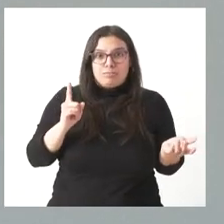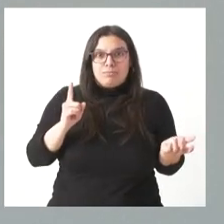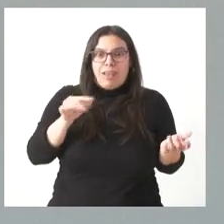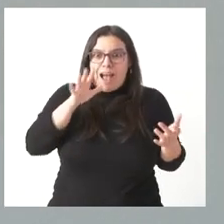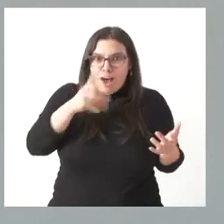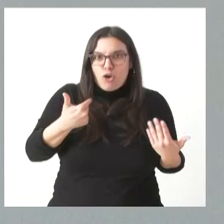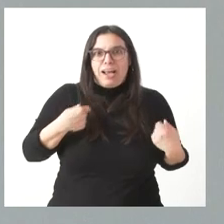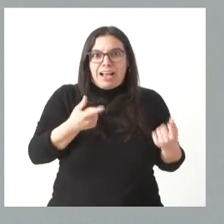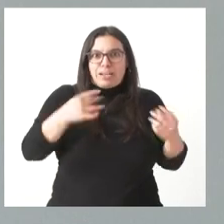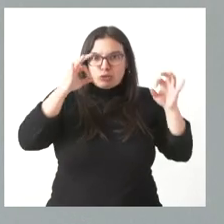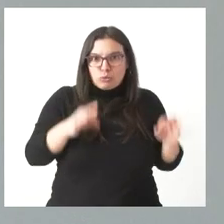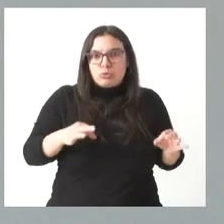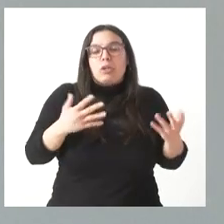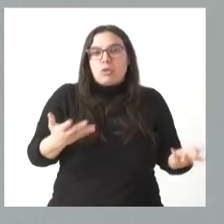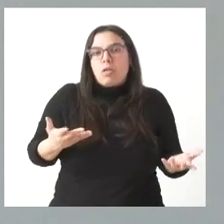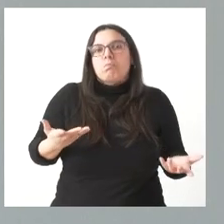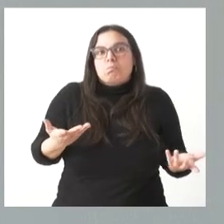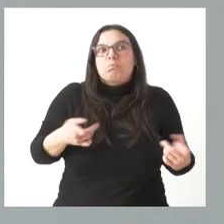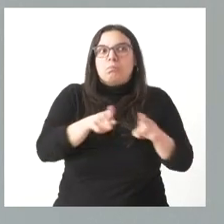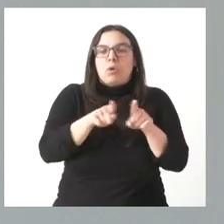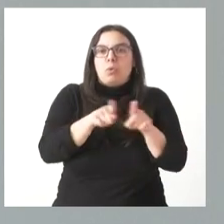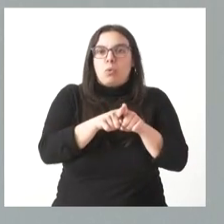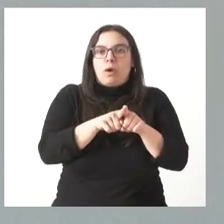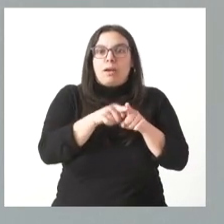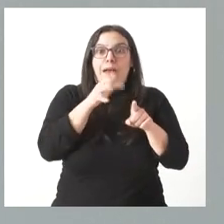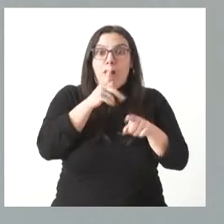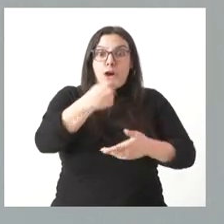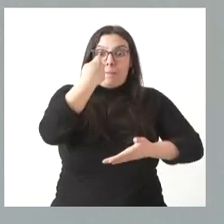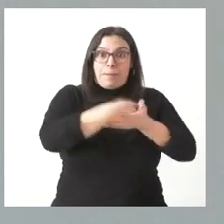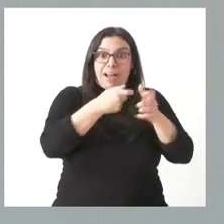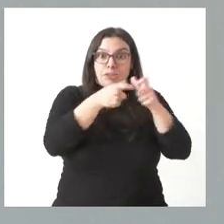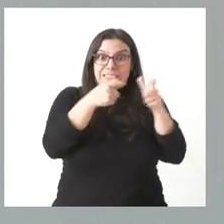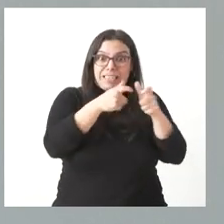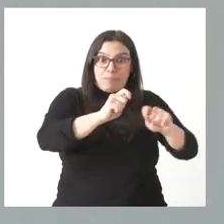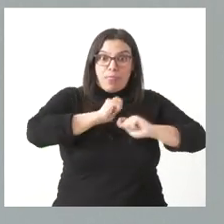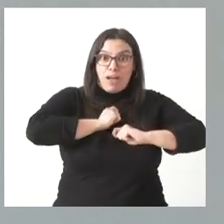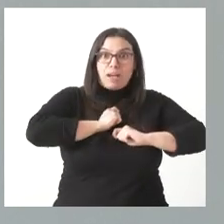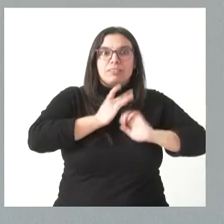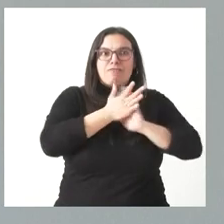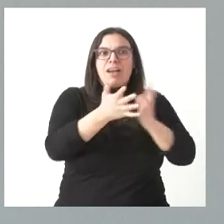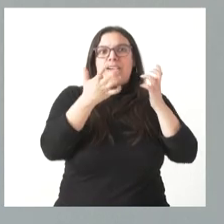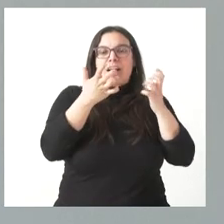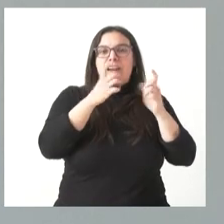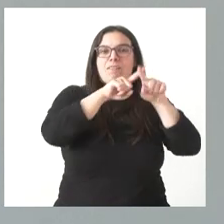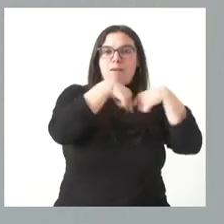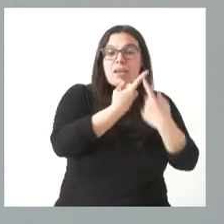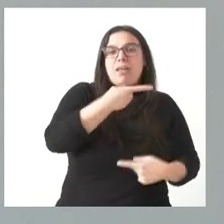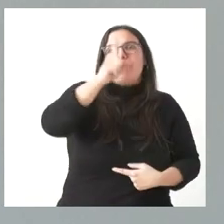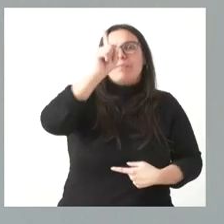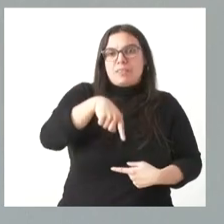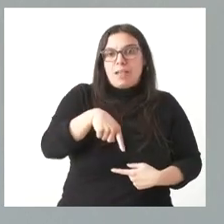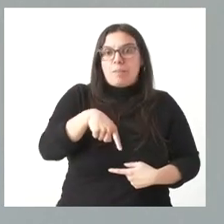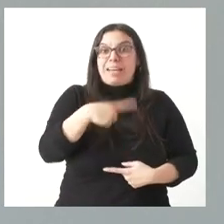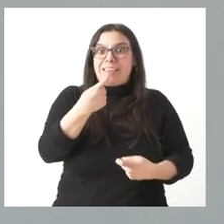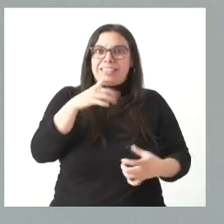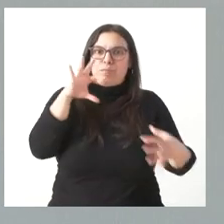Se hacen en el momento del nacimiento y, por tanto, aportar esta cantidad hoy es un cambio sustancial, porque, además de que beneficiamos a muchas personas, estamos beneficiando también en momento que más se